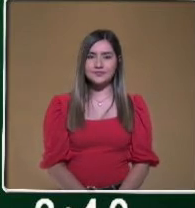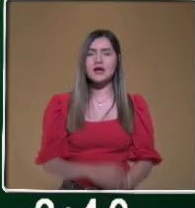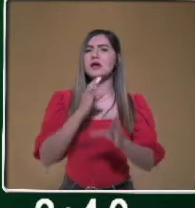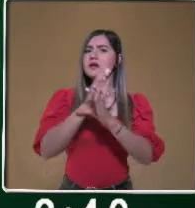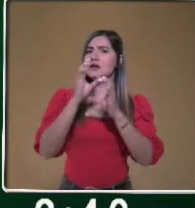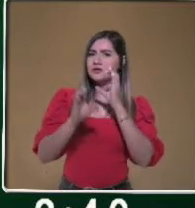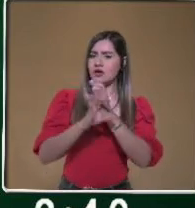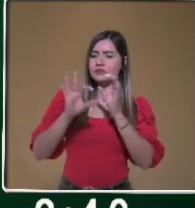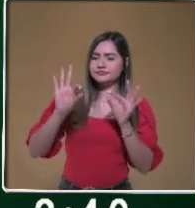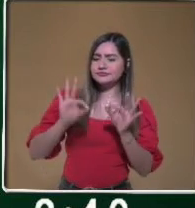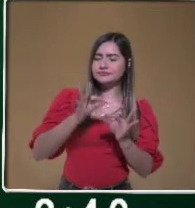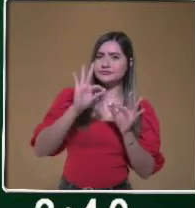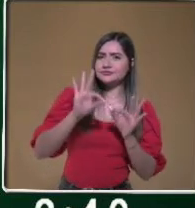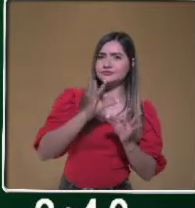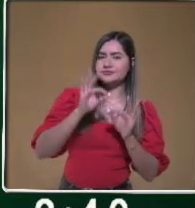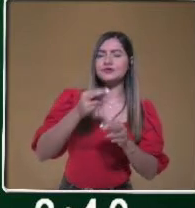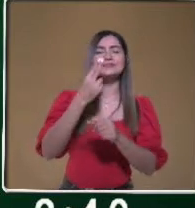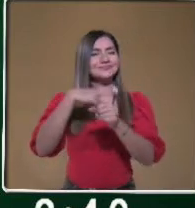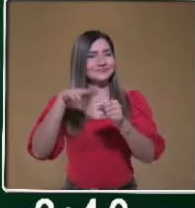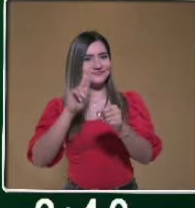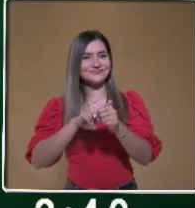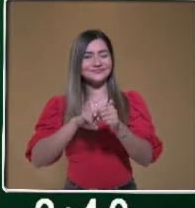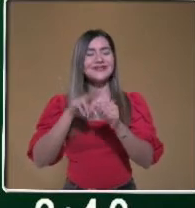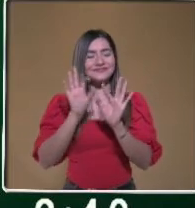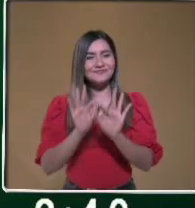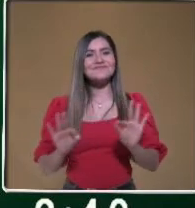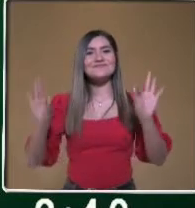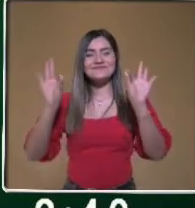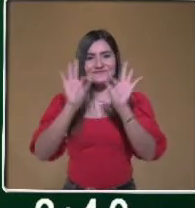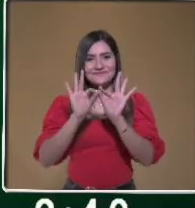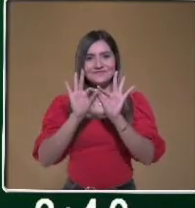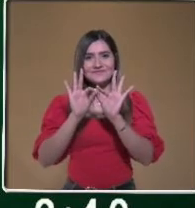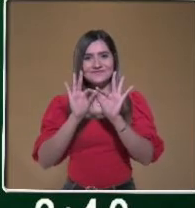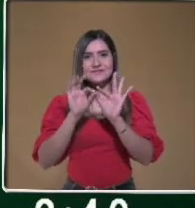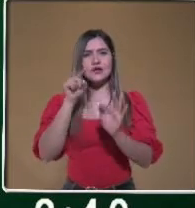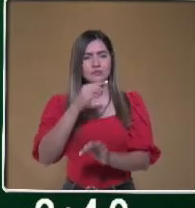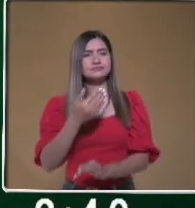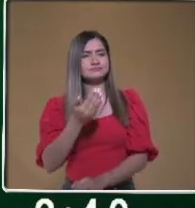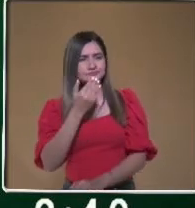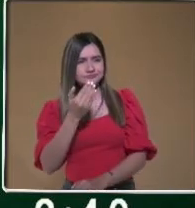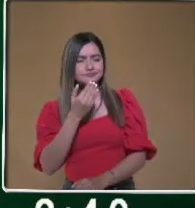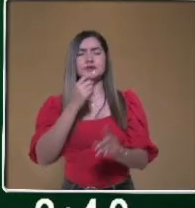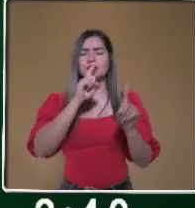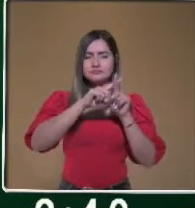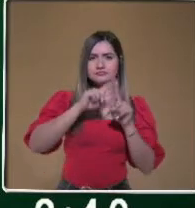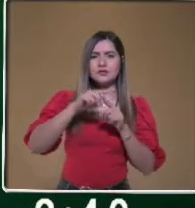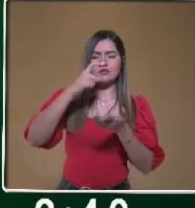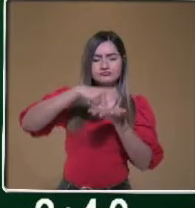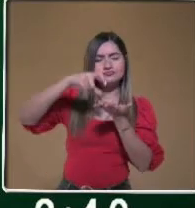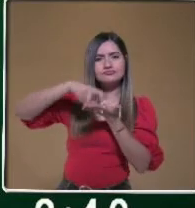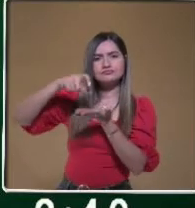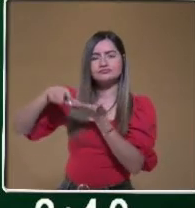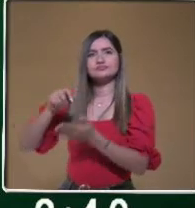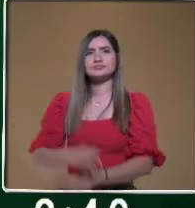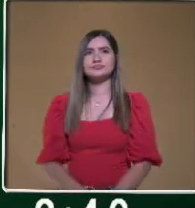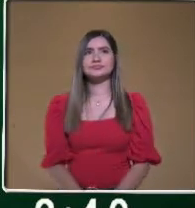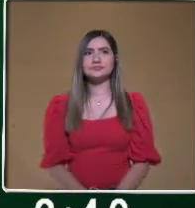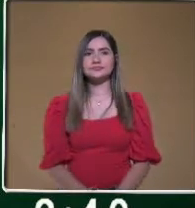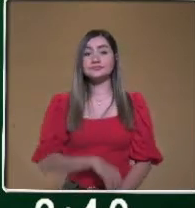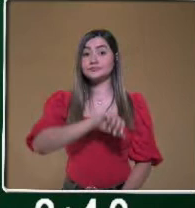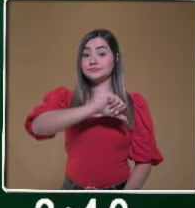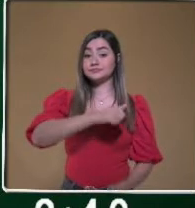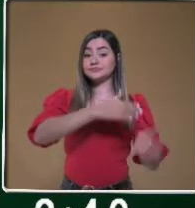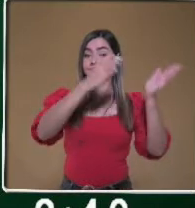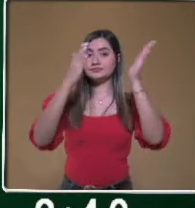son un poco más naturales, por eso es importante que también los consumas. Y otra de las recomendaciones es un consumo